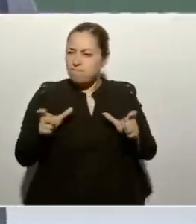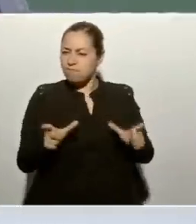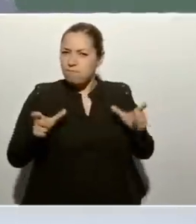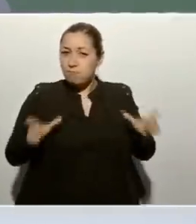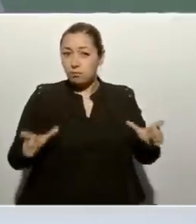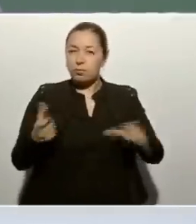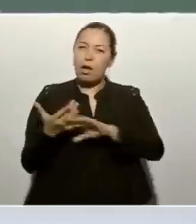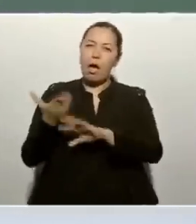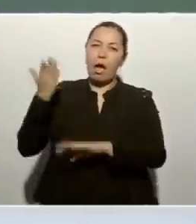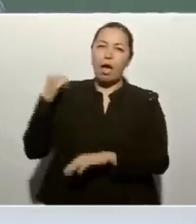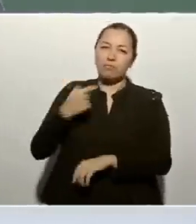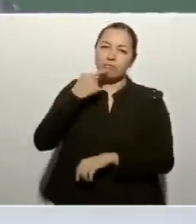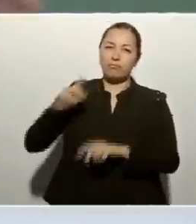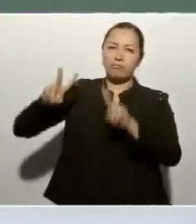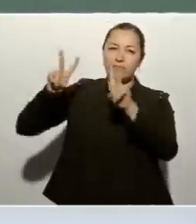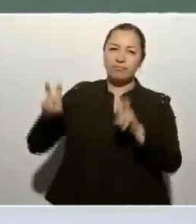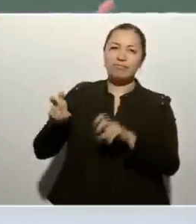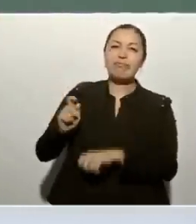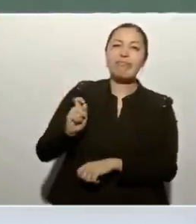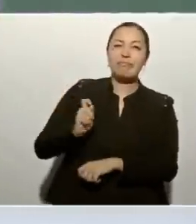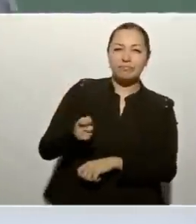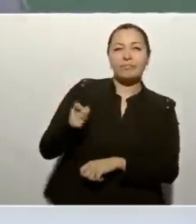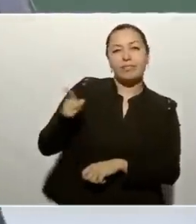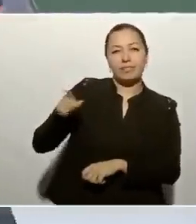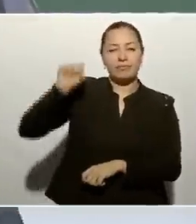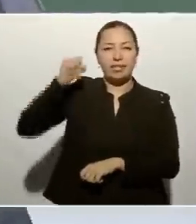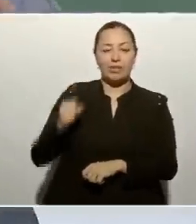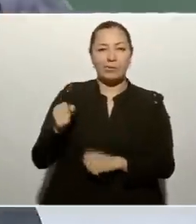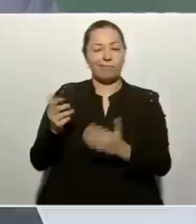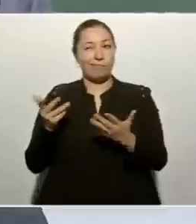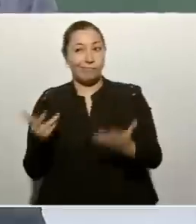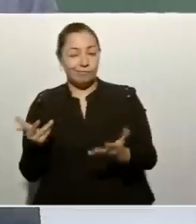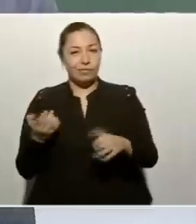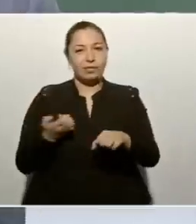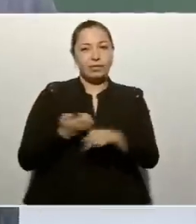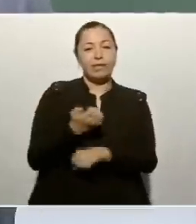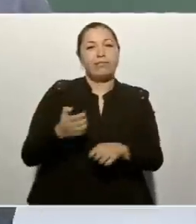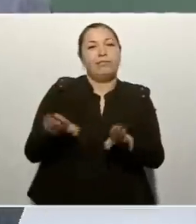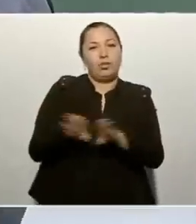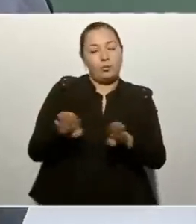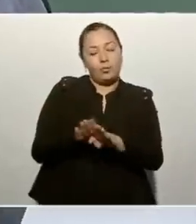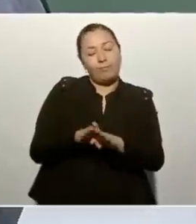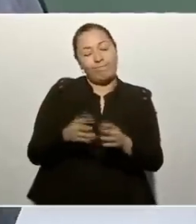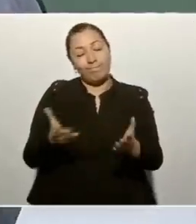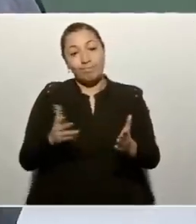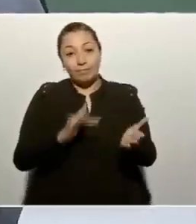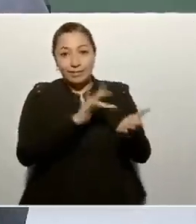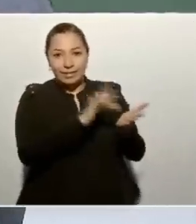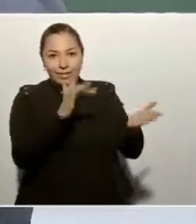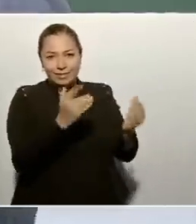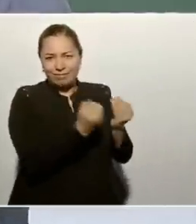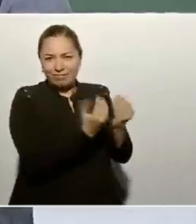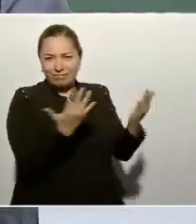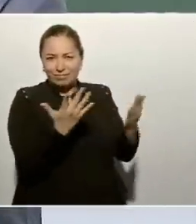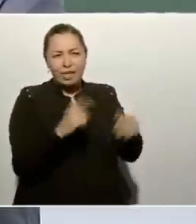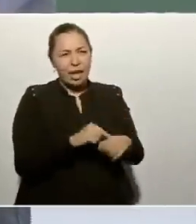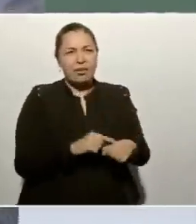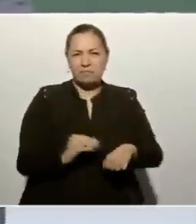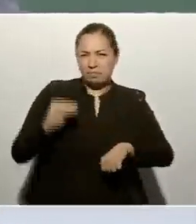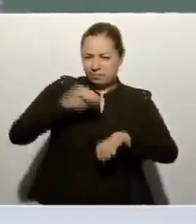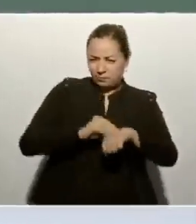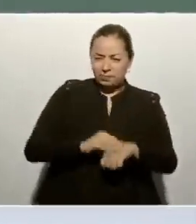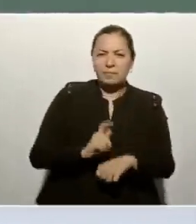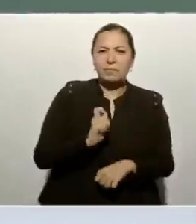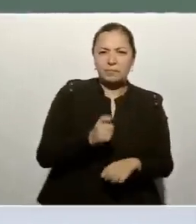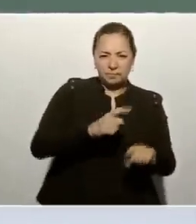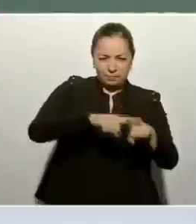un estado muy inseguro. Y hoy, fíjense, gracias a las mesas de coordinación, ha sido el mejor espacio que hemos tenido